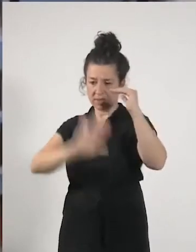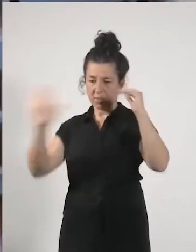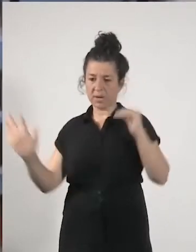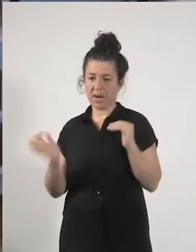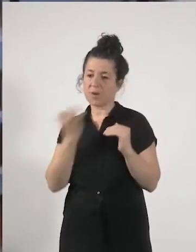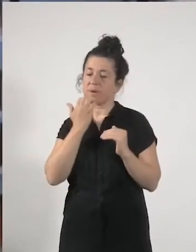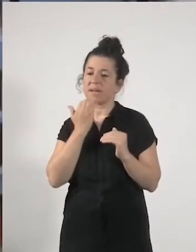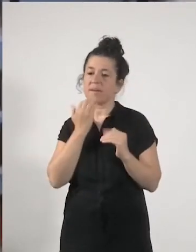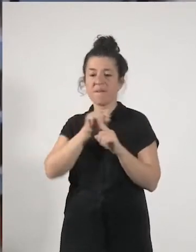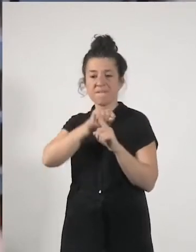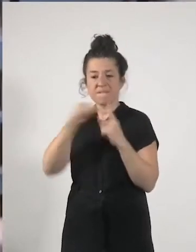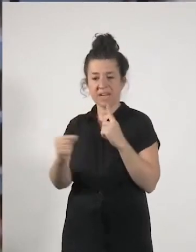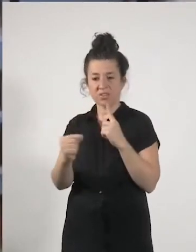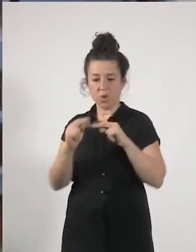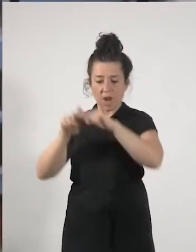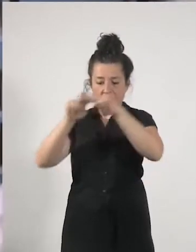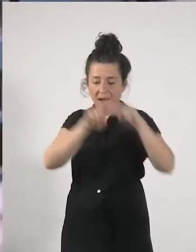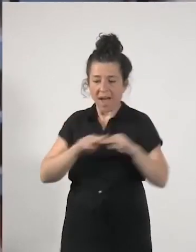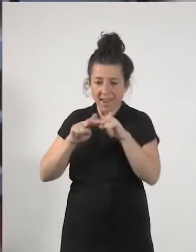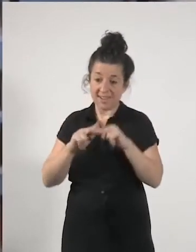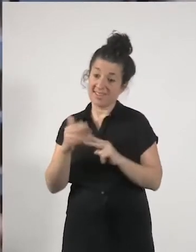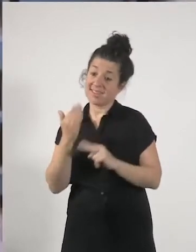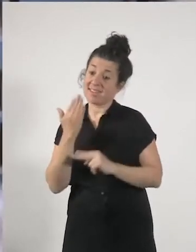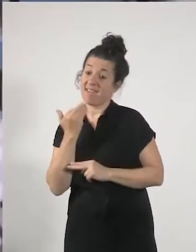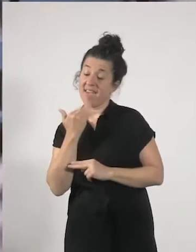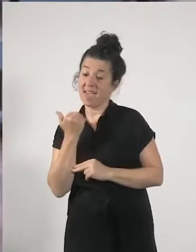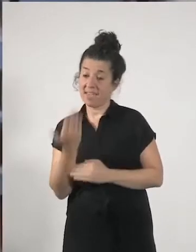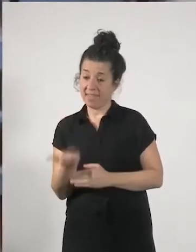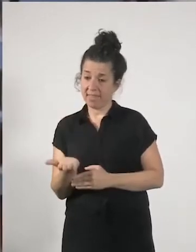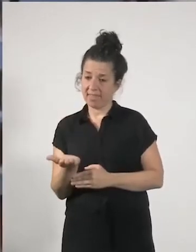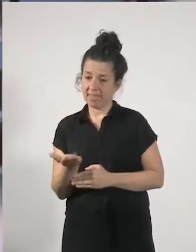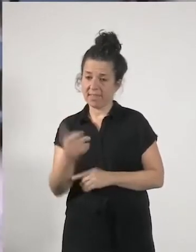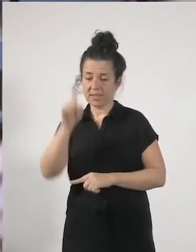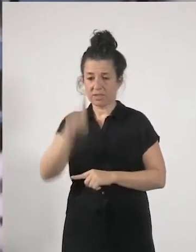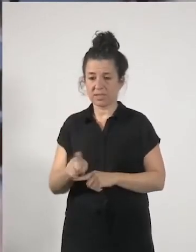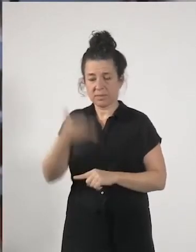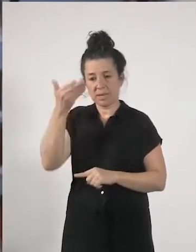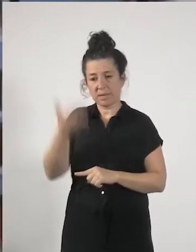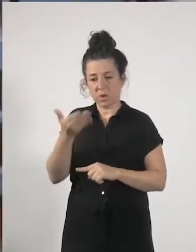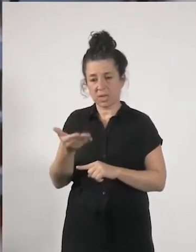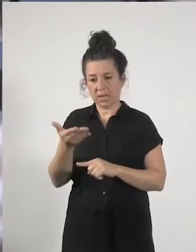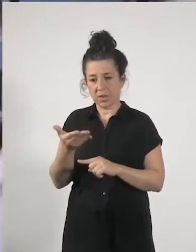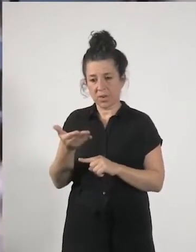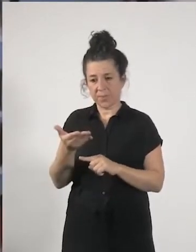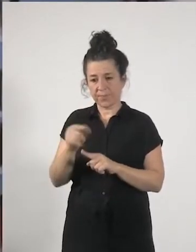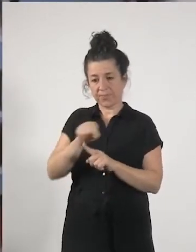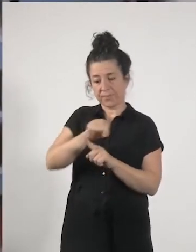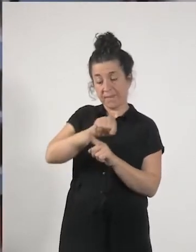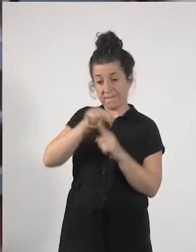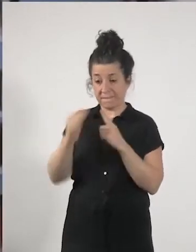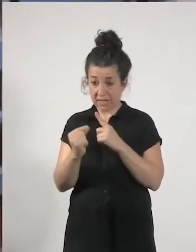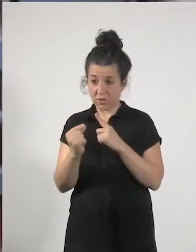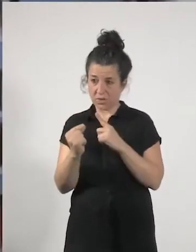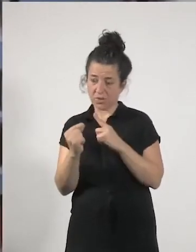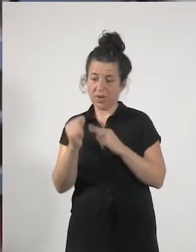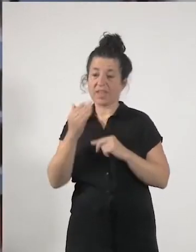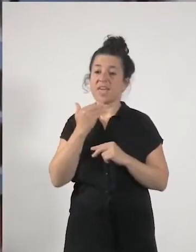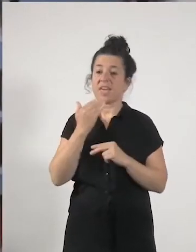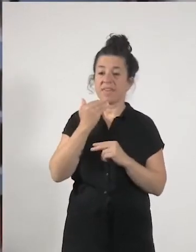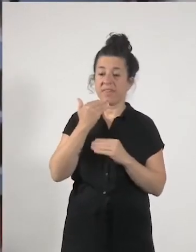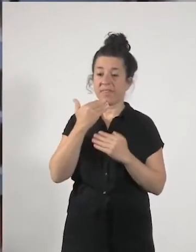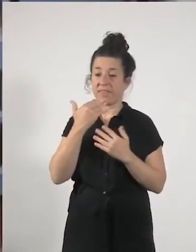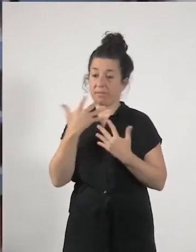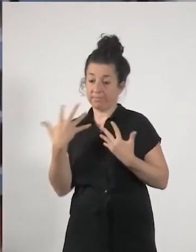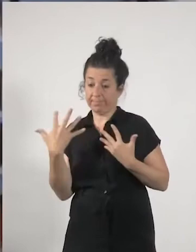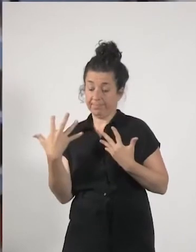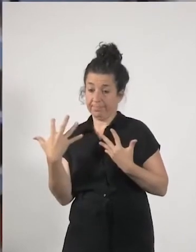entonces pues es muy interesante siempre cruzar también la variable edad en este caso con la